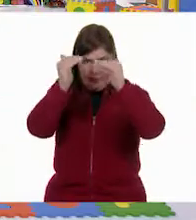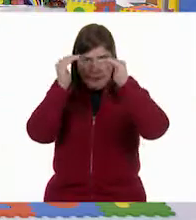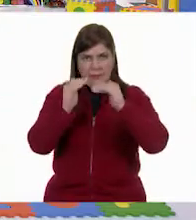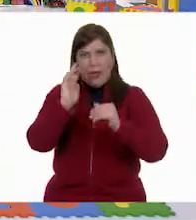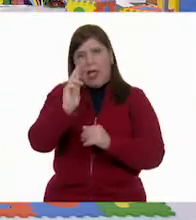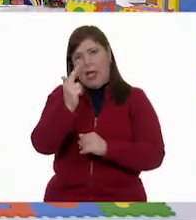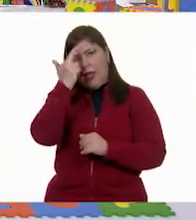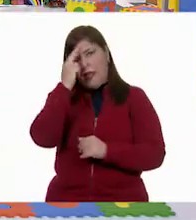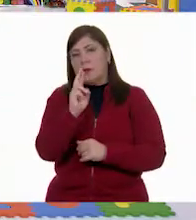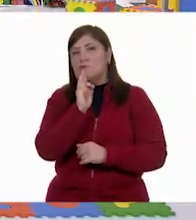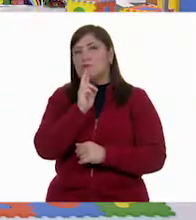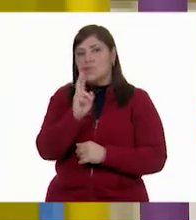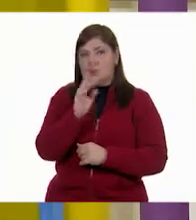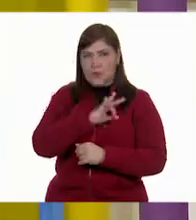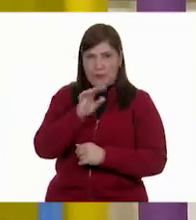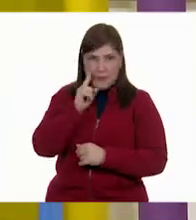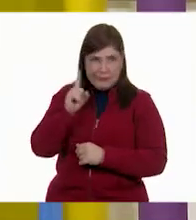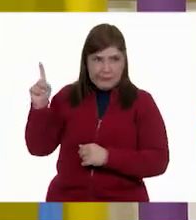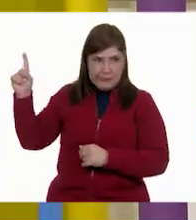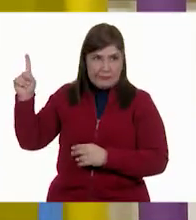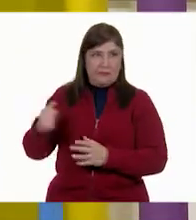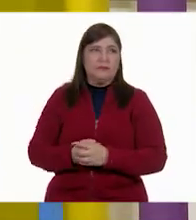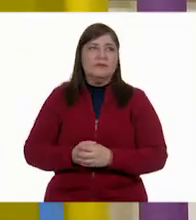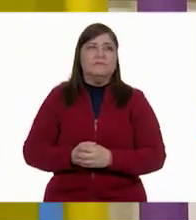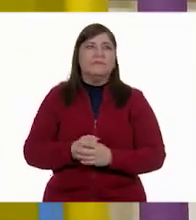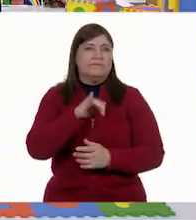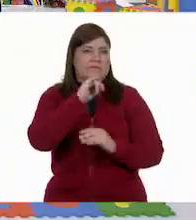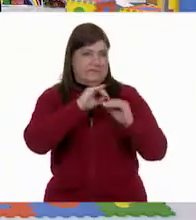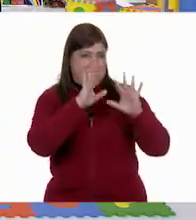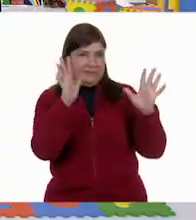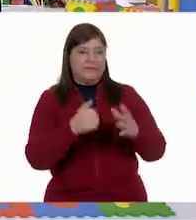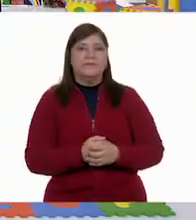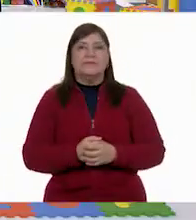recordar nuestra respuesta? Claro que sí.